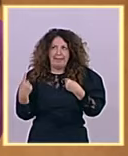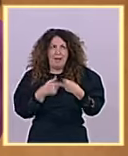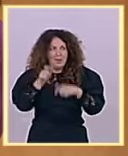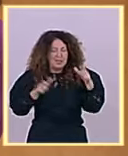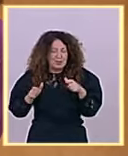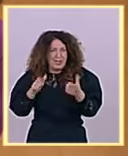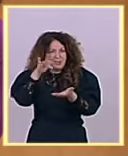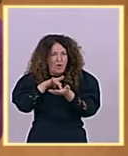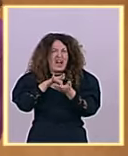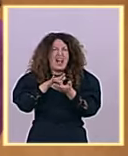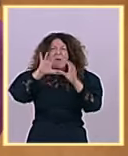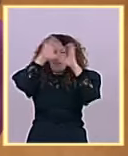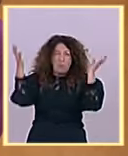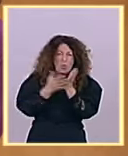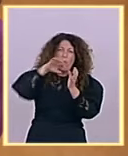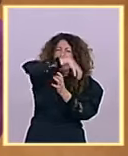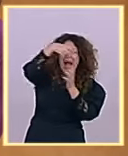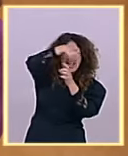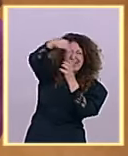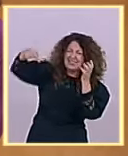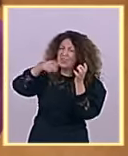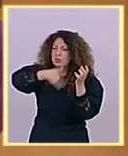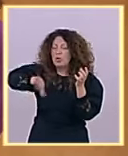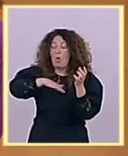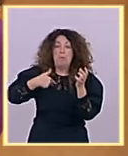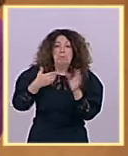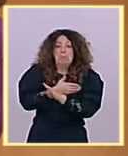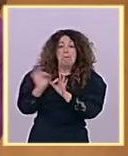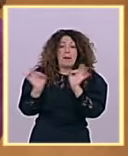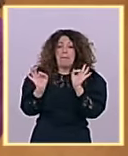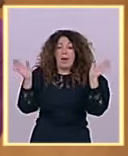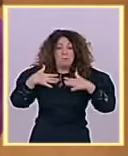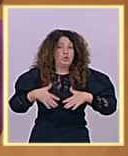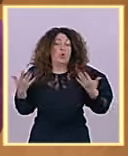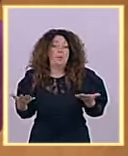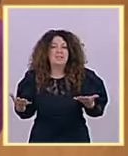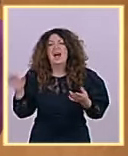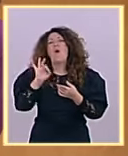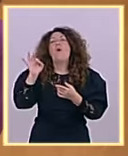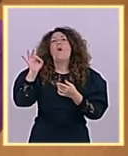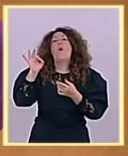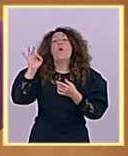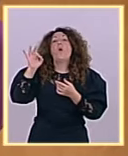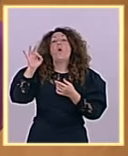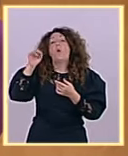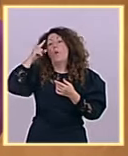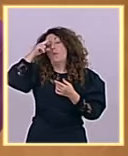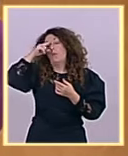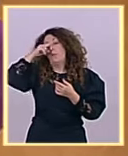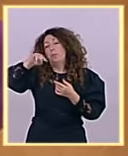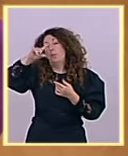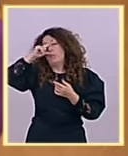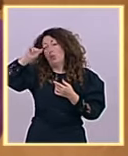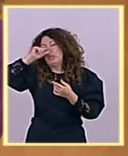prever que Putin va a invadir otro país y va a poner en liza en quiebra el orden internacional